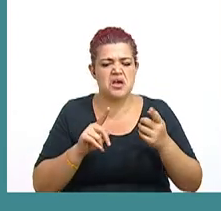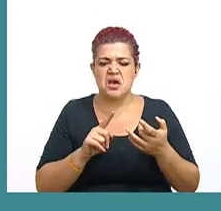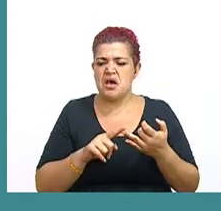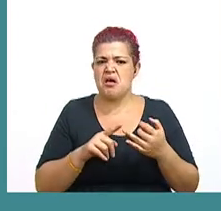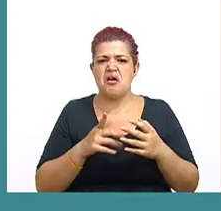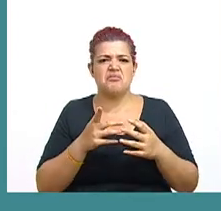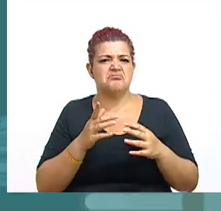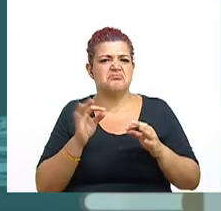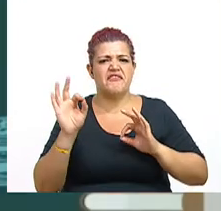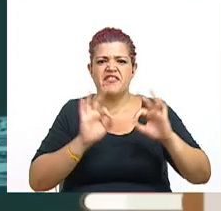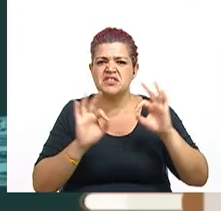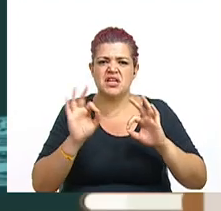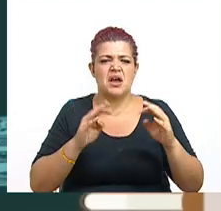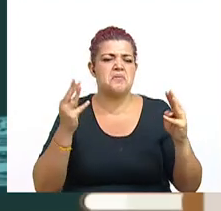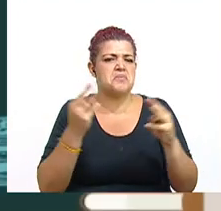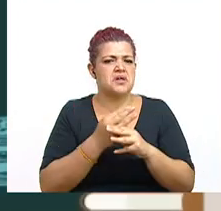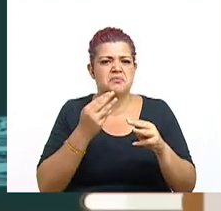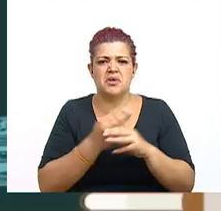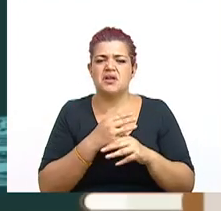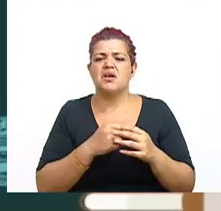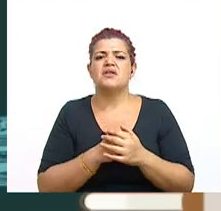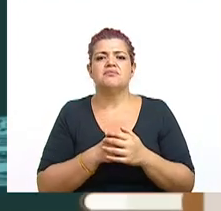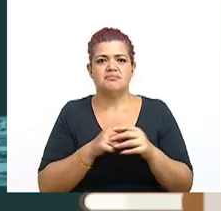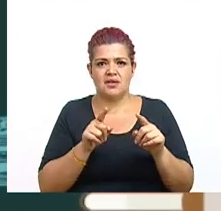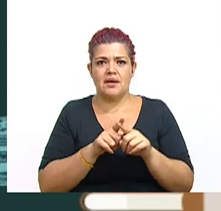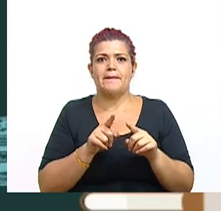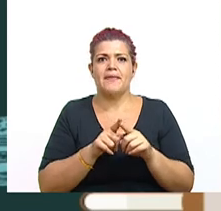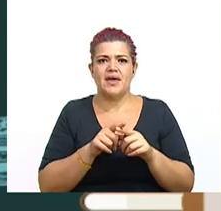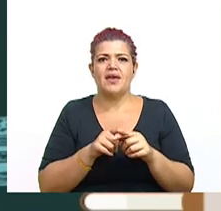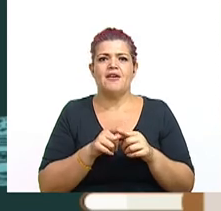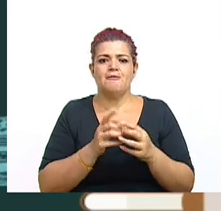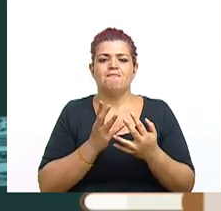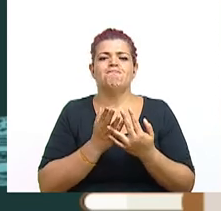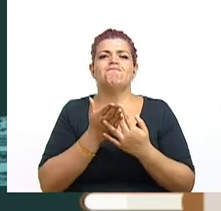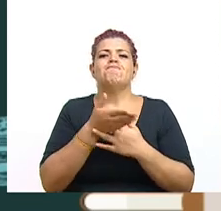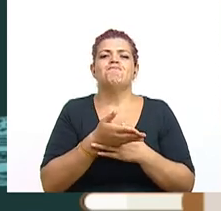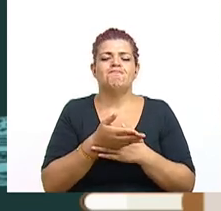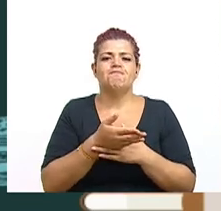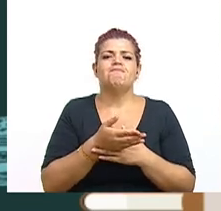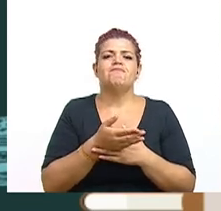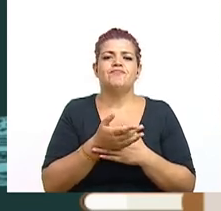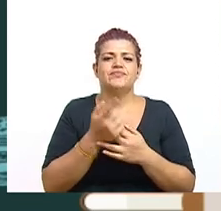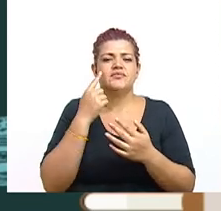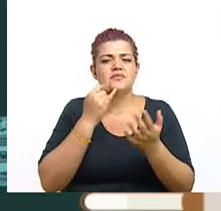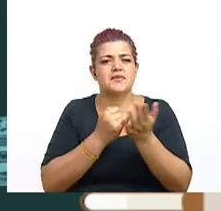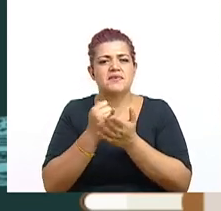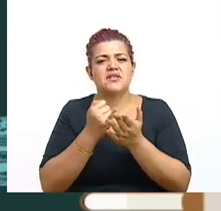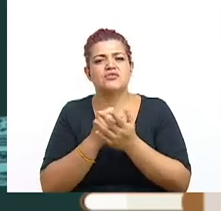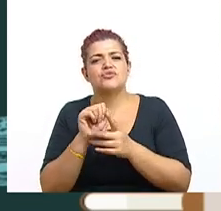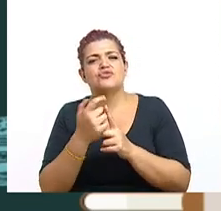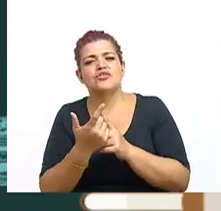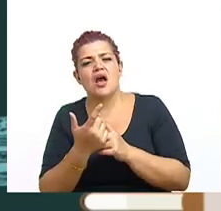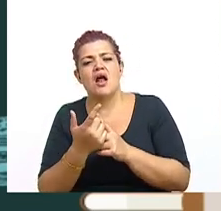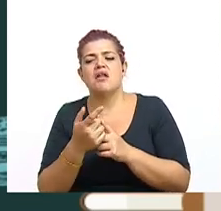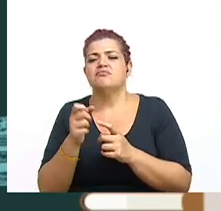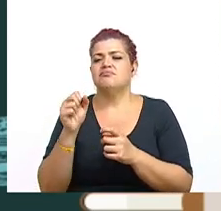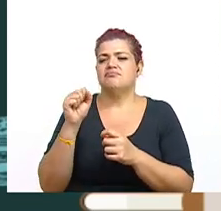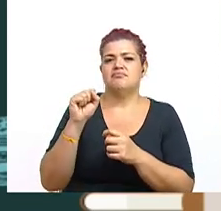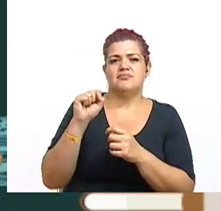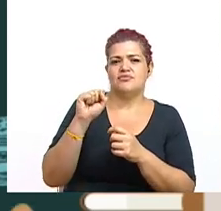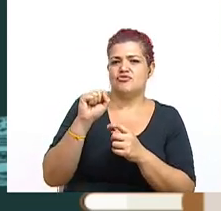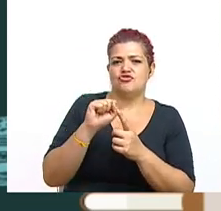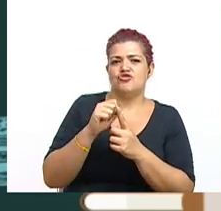en física, en matemática, sino también a través de la investigación social, en sociología,